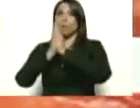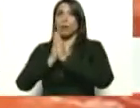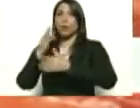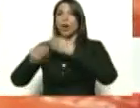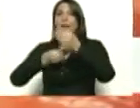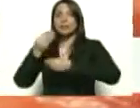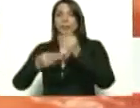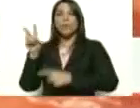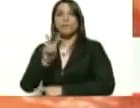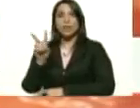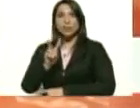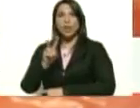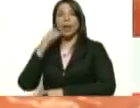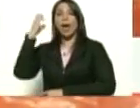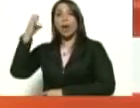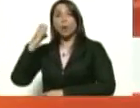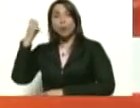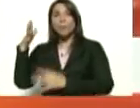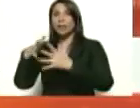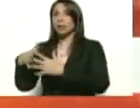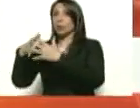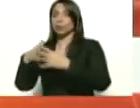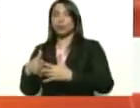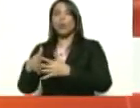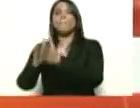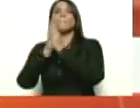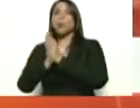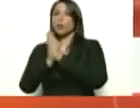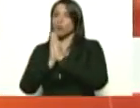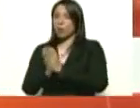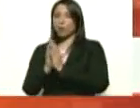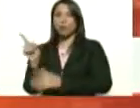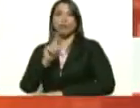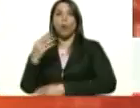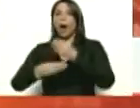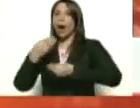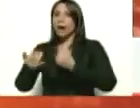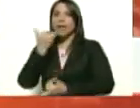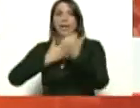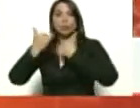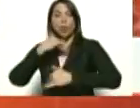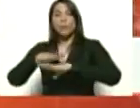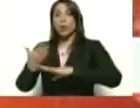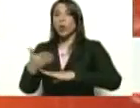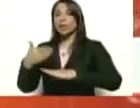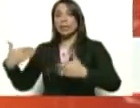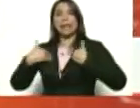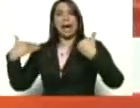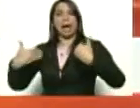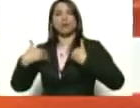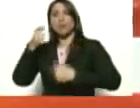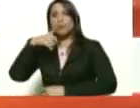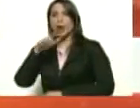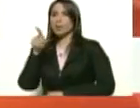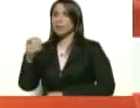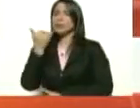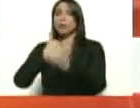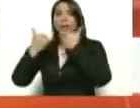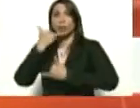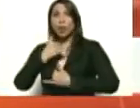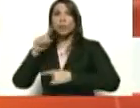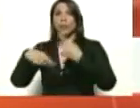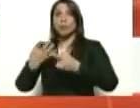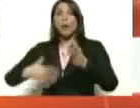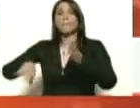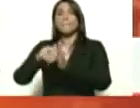a los Estados Unidos, no cometan ese error que le van a hacer un daño a su pueblo, hacer un error grave porque el rebrote